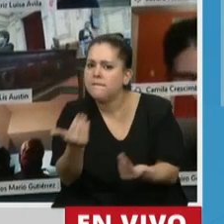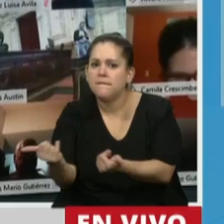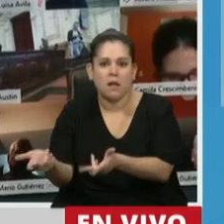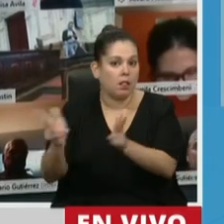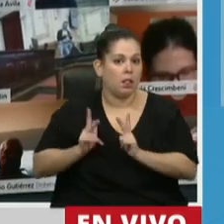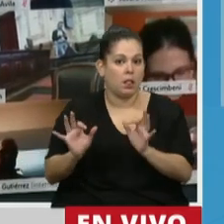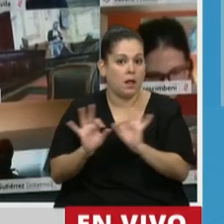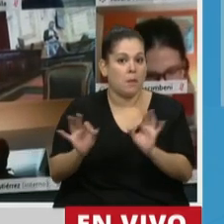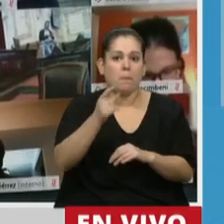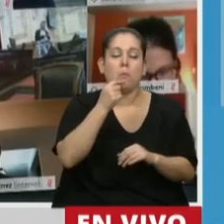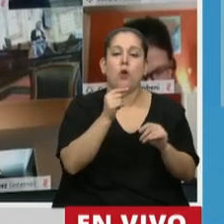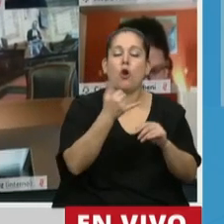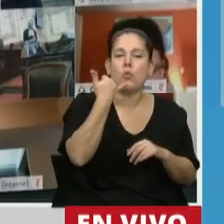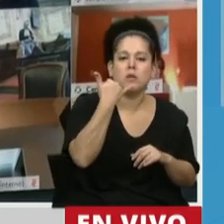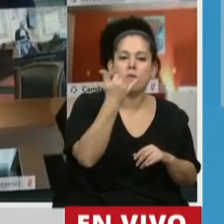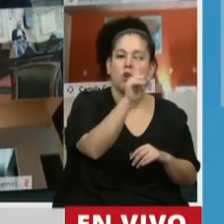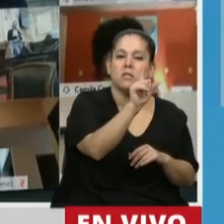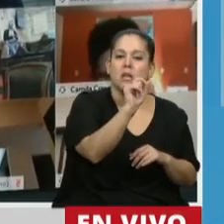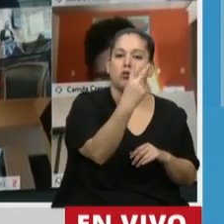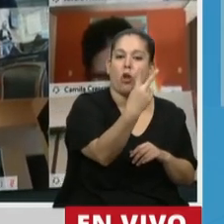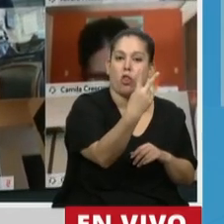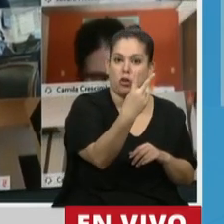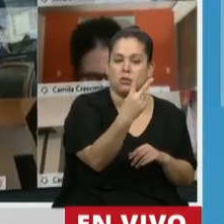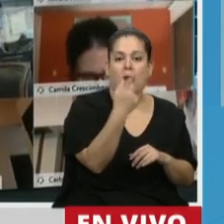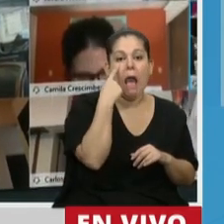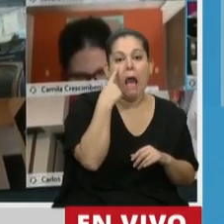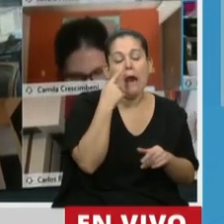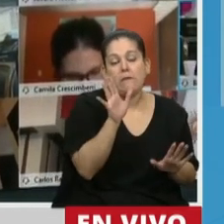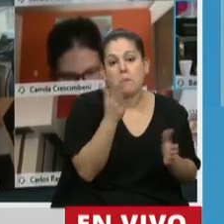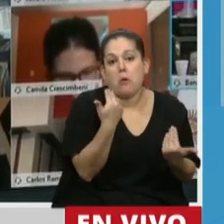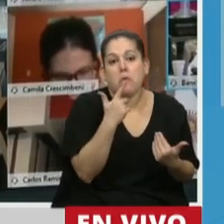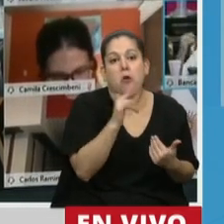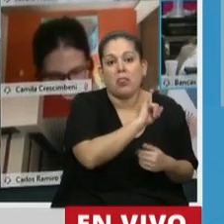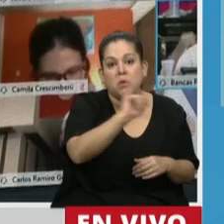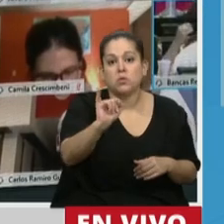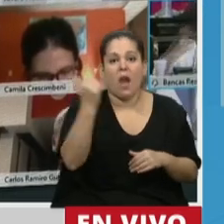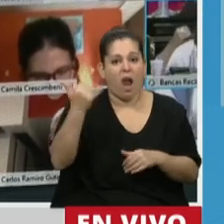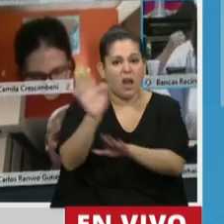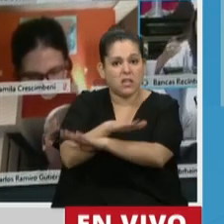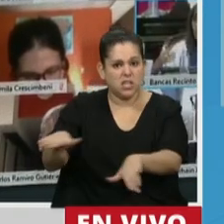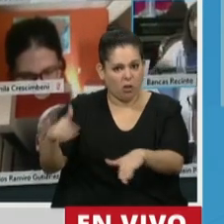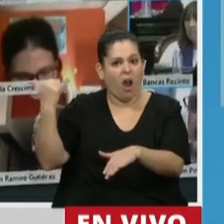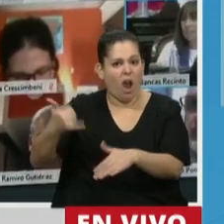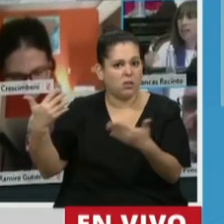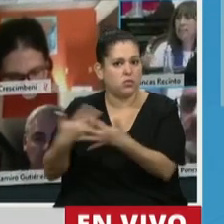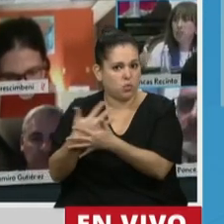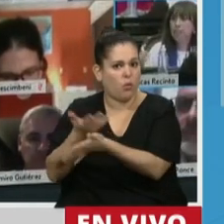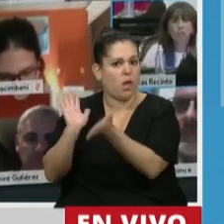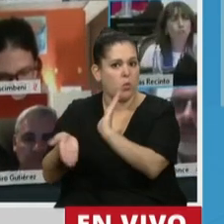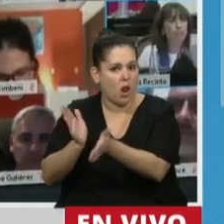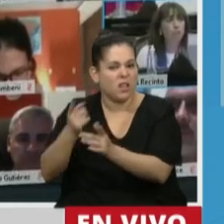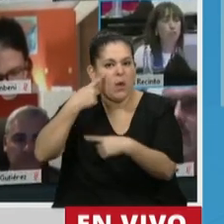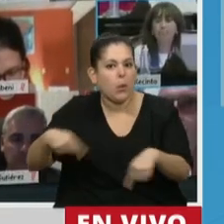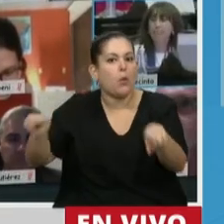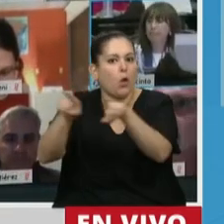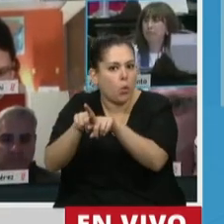La línea 102. A ver si podemos denunciar que hay niños que están sufriendo violencia y que están viviendo con sus agresores.